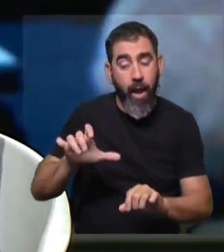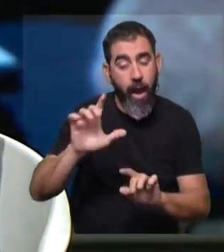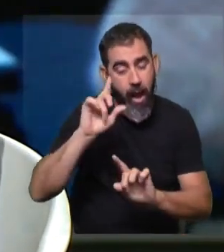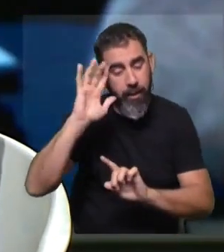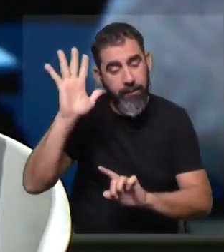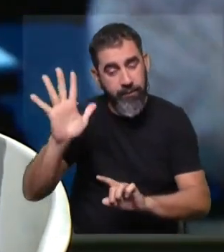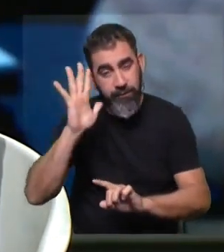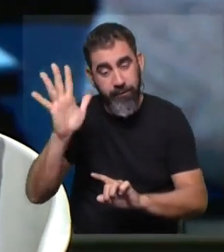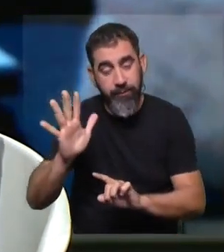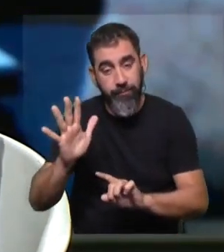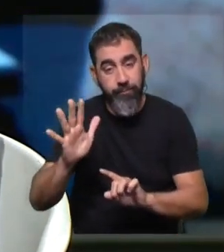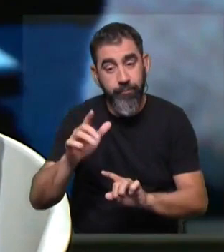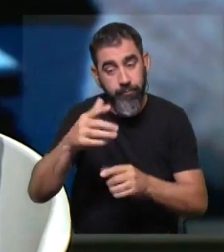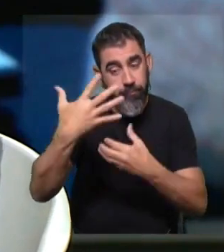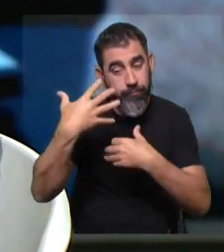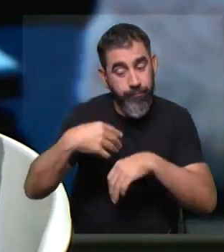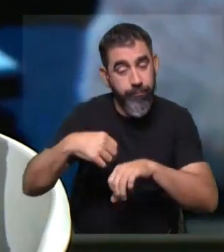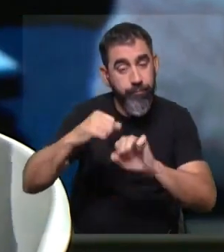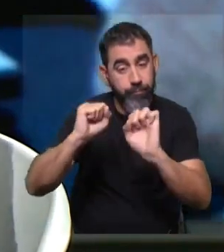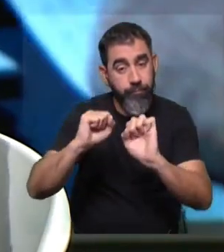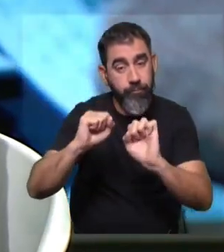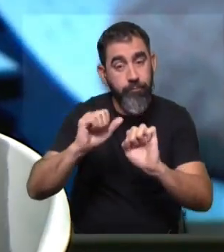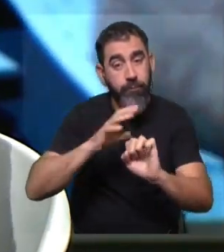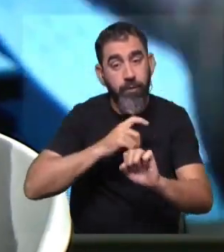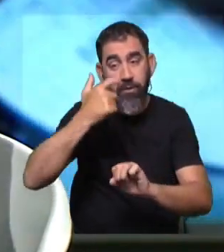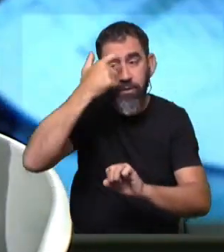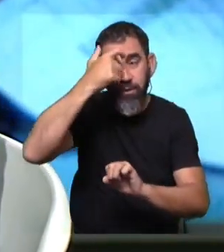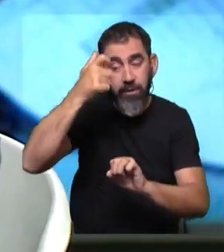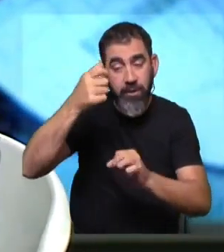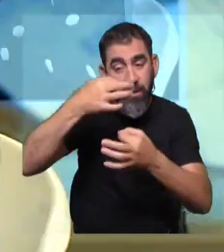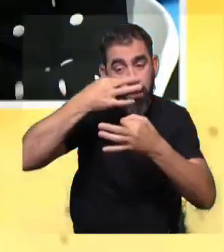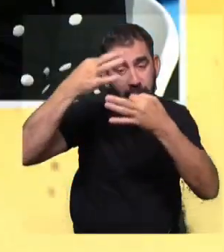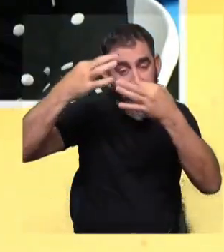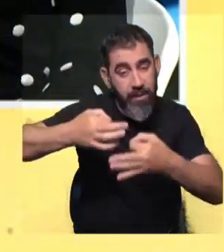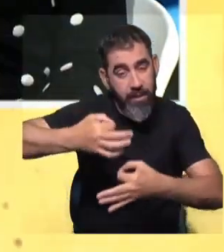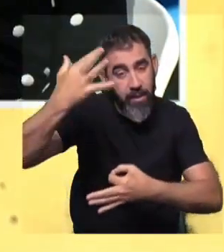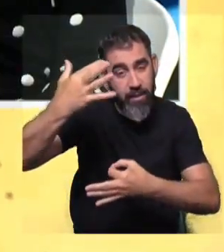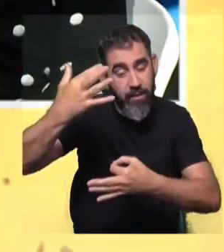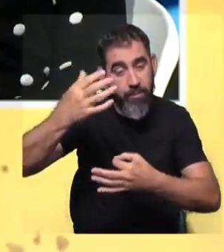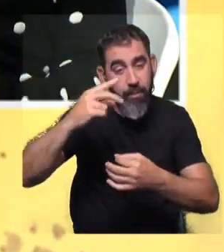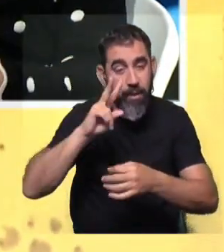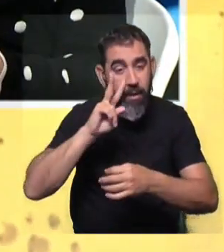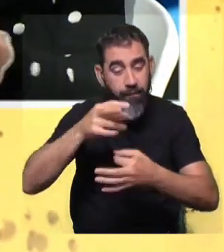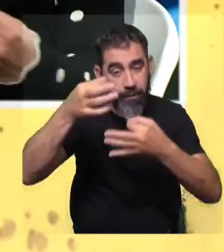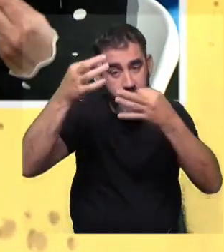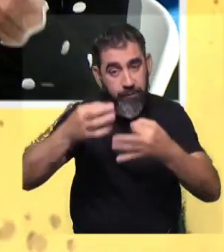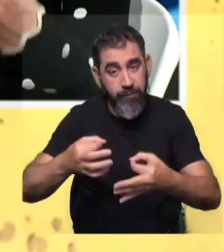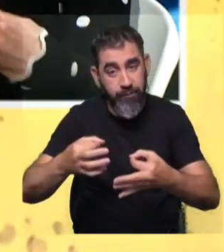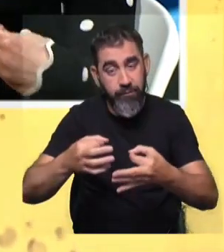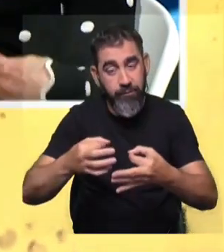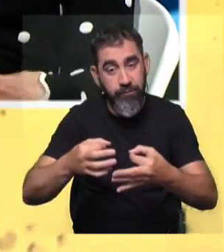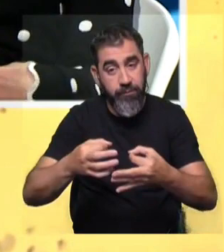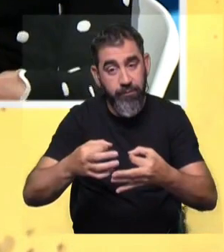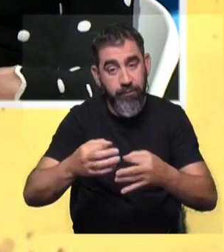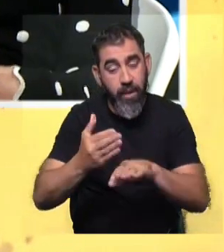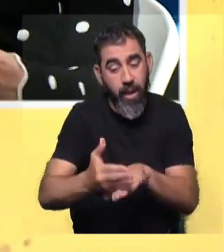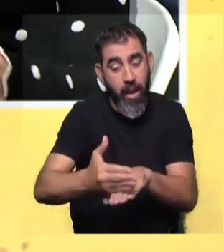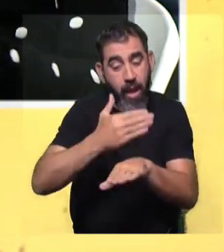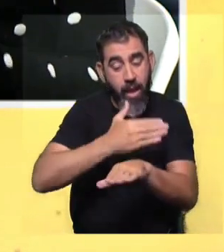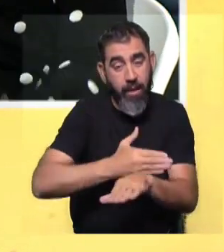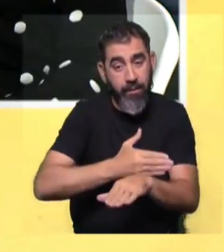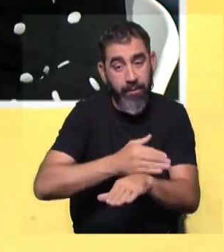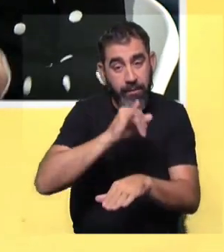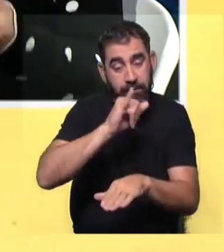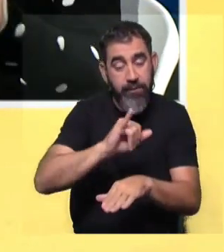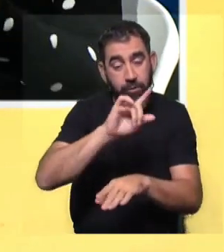y empezaron a encontrar que había técnicas especiales para poder visualizar en estadios tempranos justamente